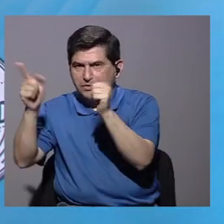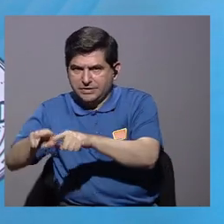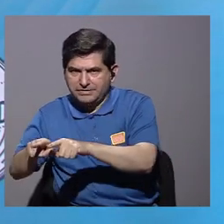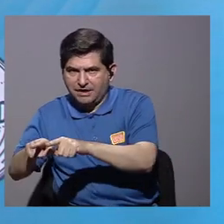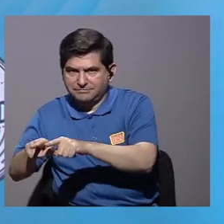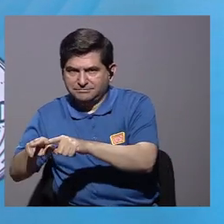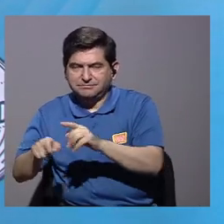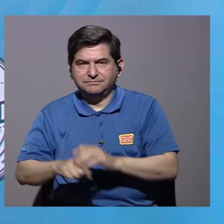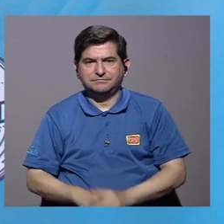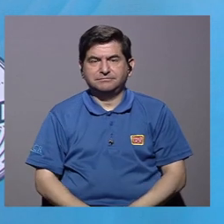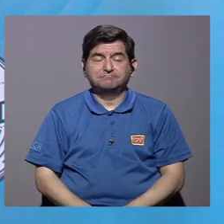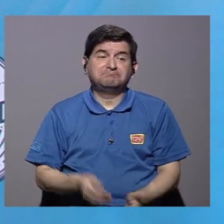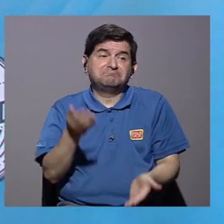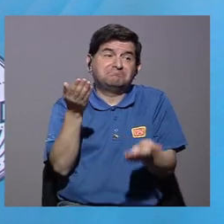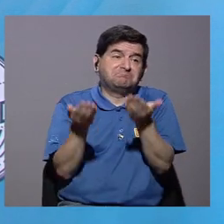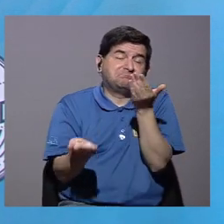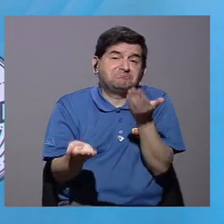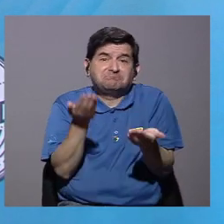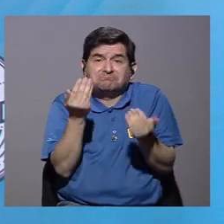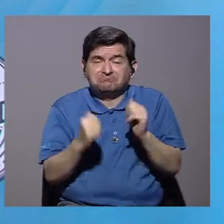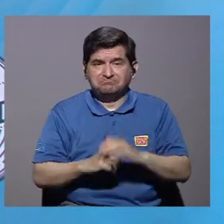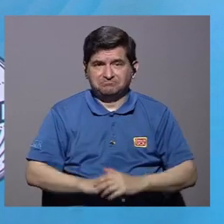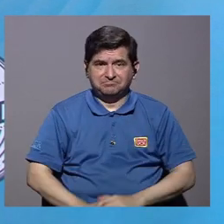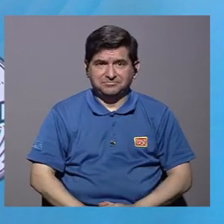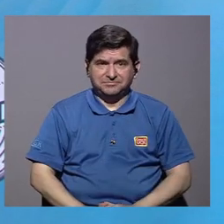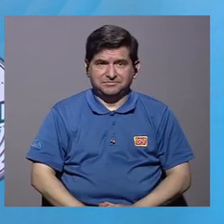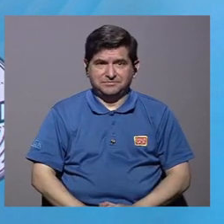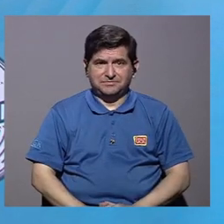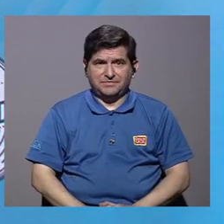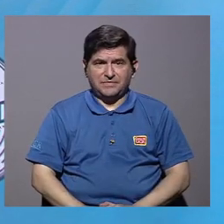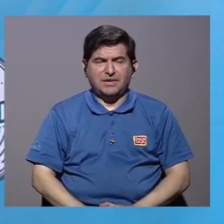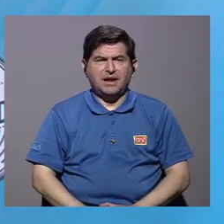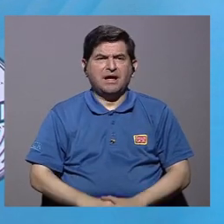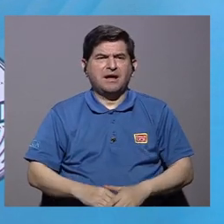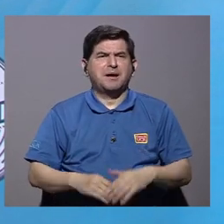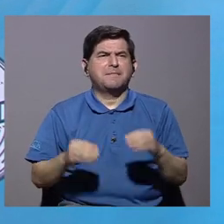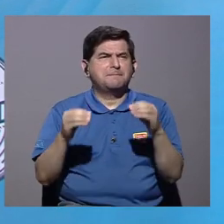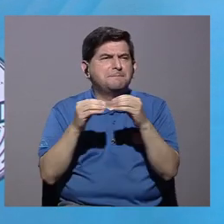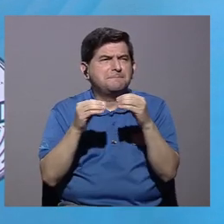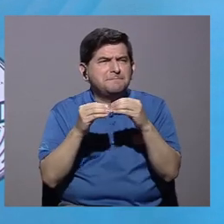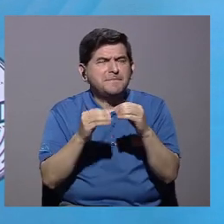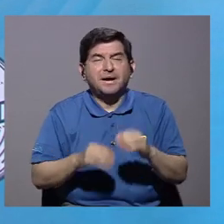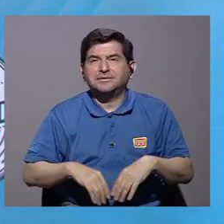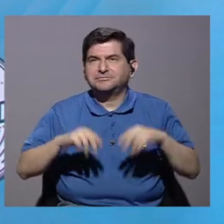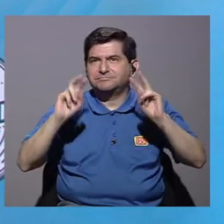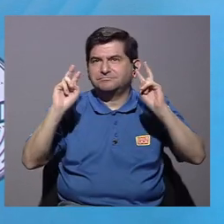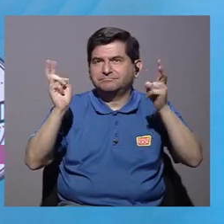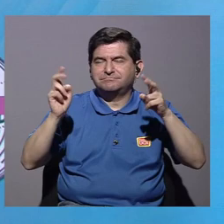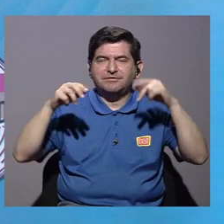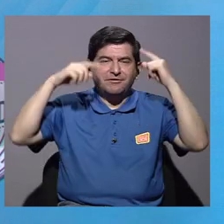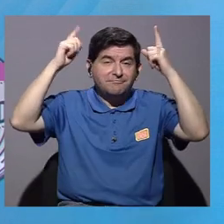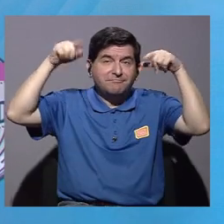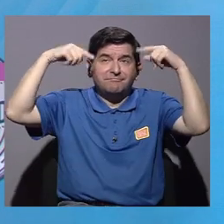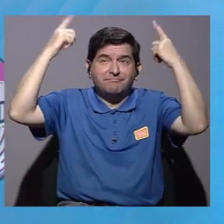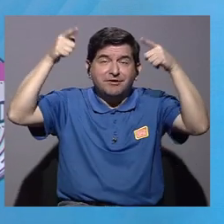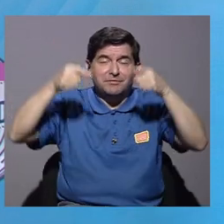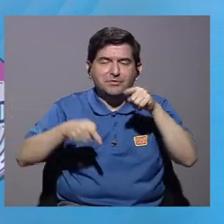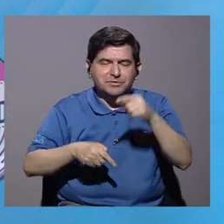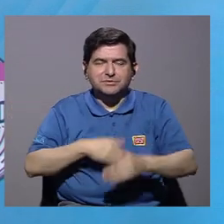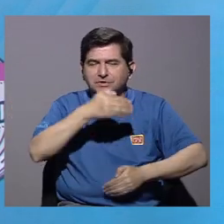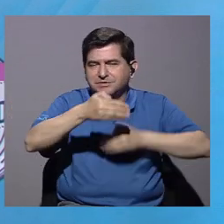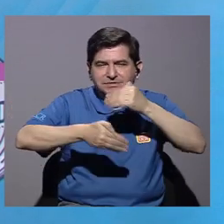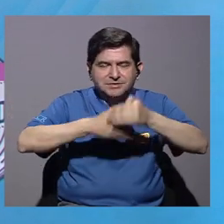personas con lo que en realidad es. Donde si tal vez se ha venido haciendo más